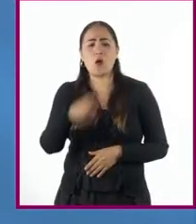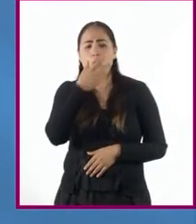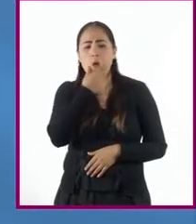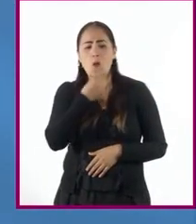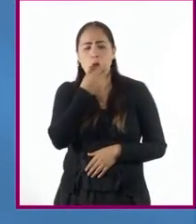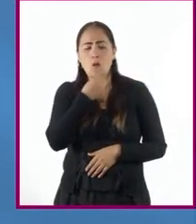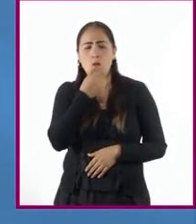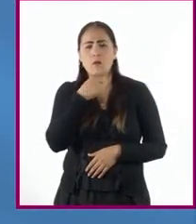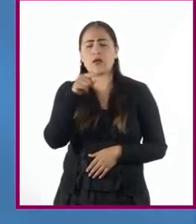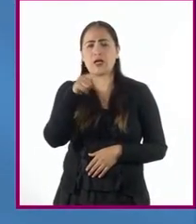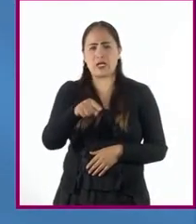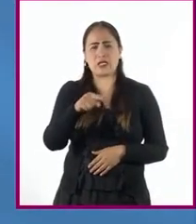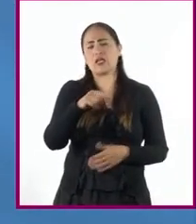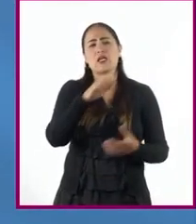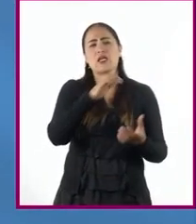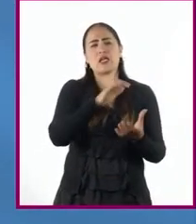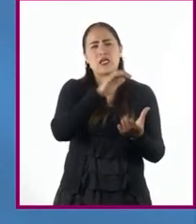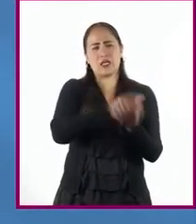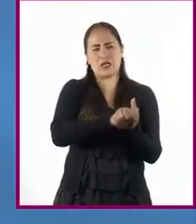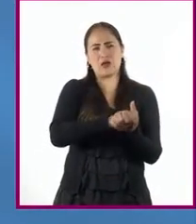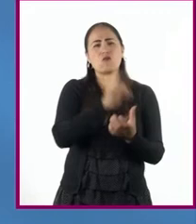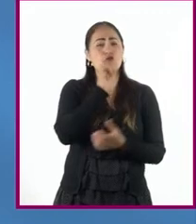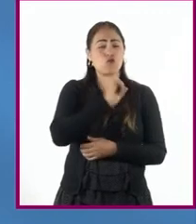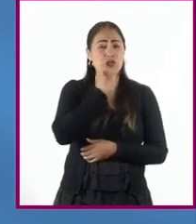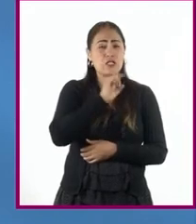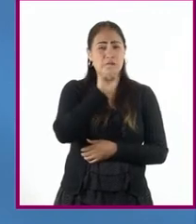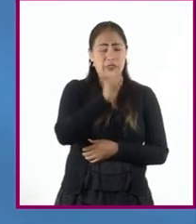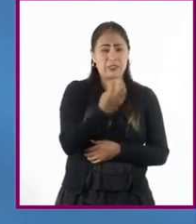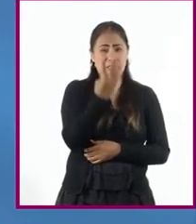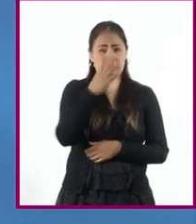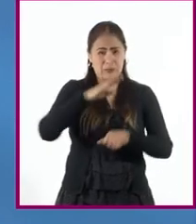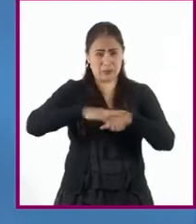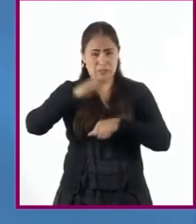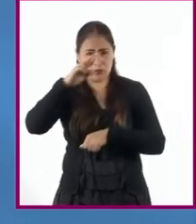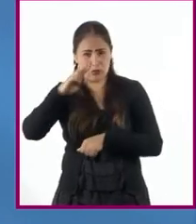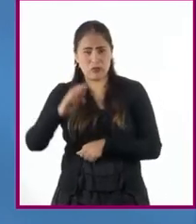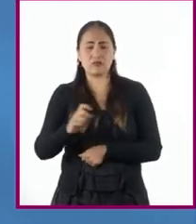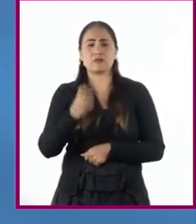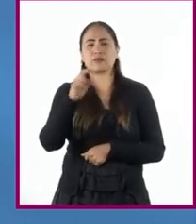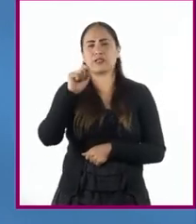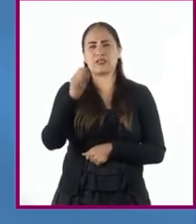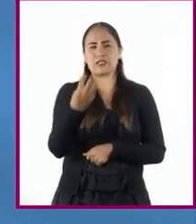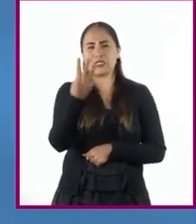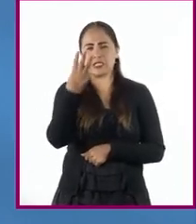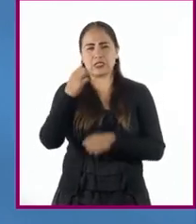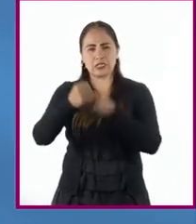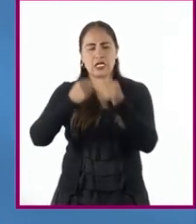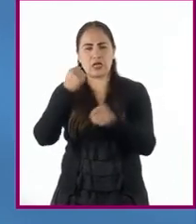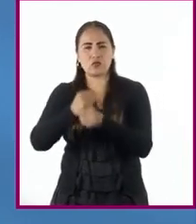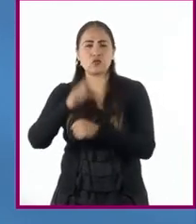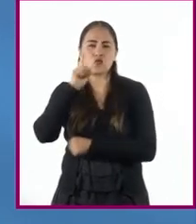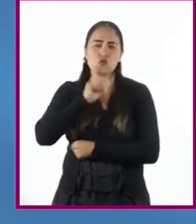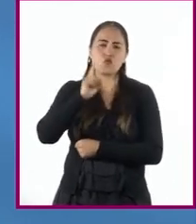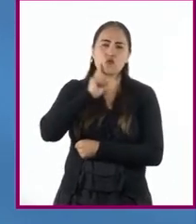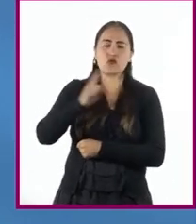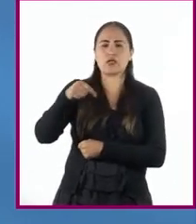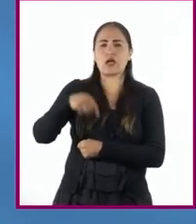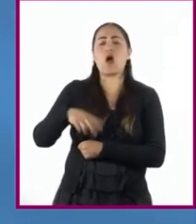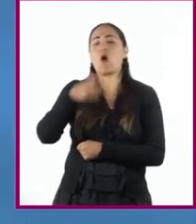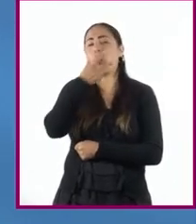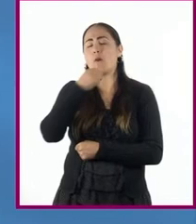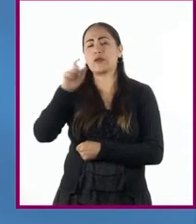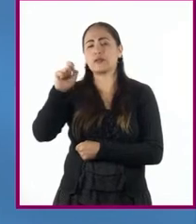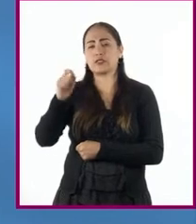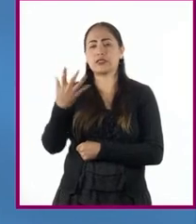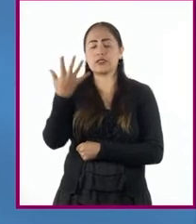general las hijas mayores de 23 años y los hijos mayores de 25 podían elegir libremente a su cónyuge